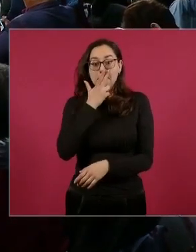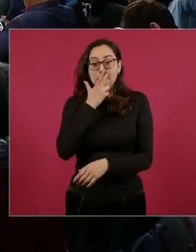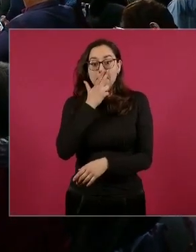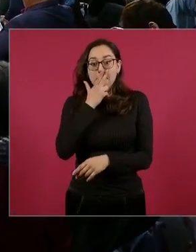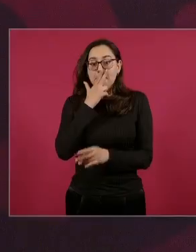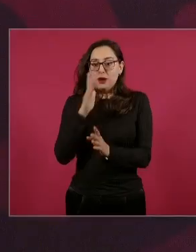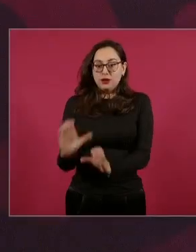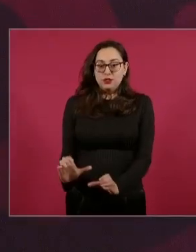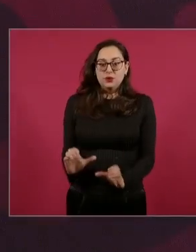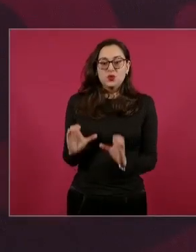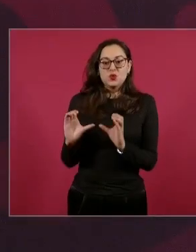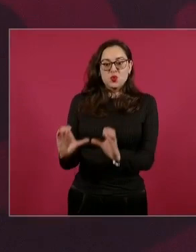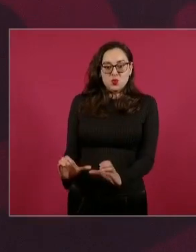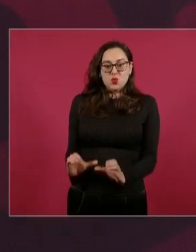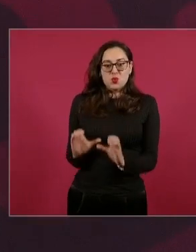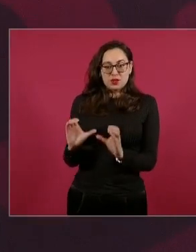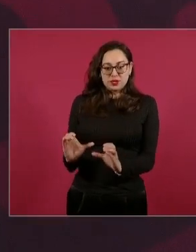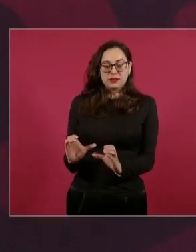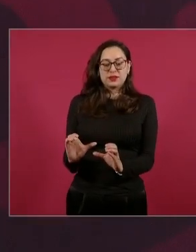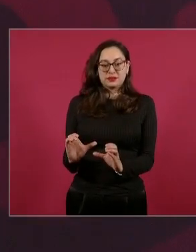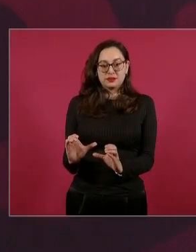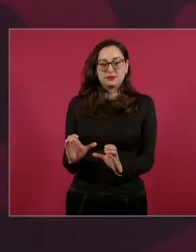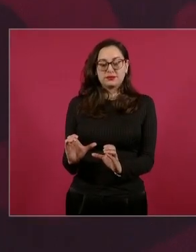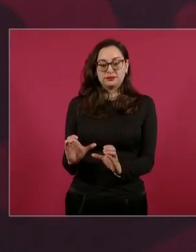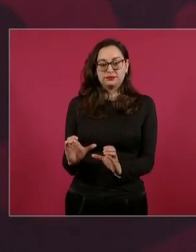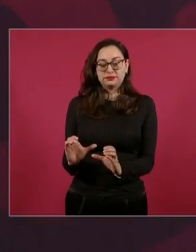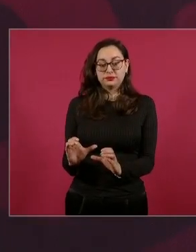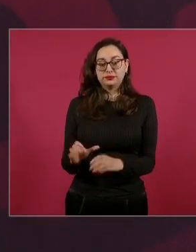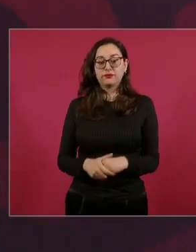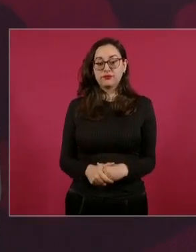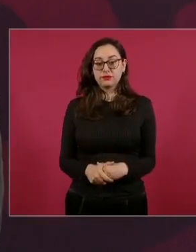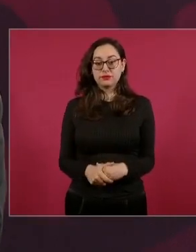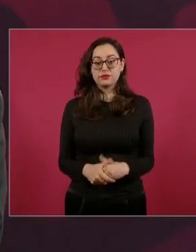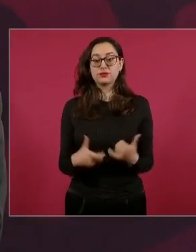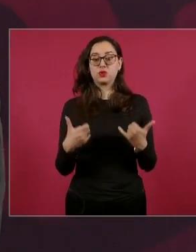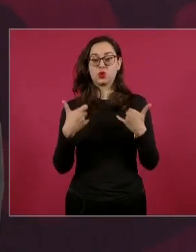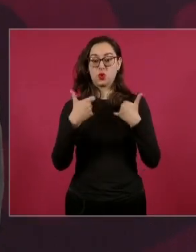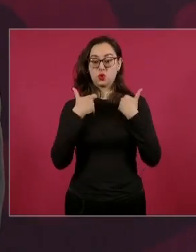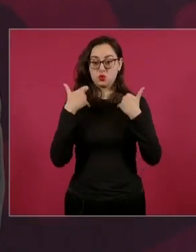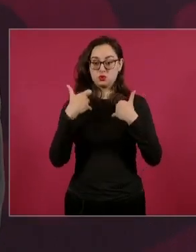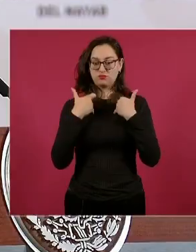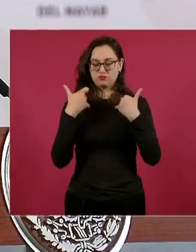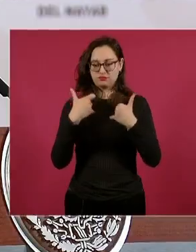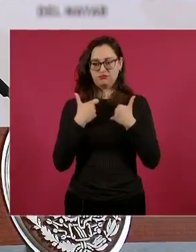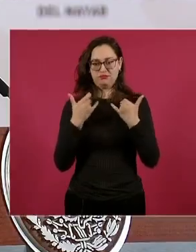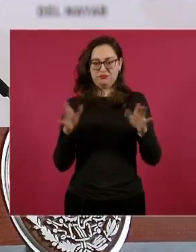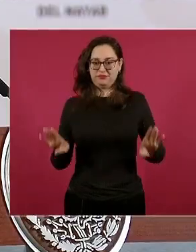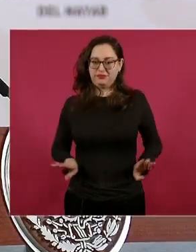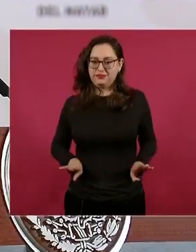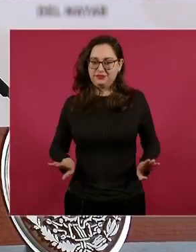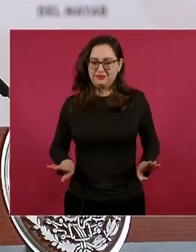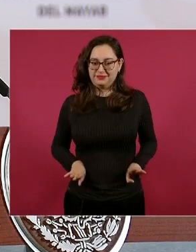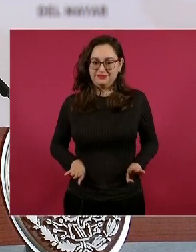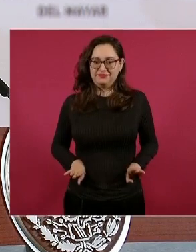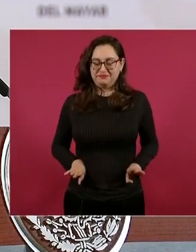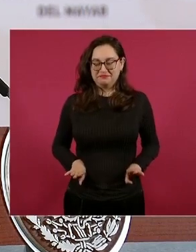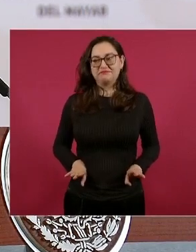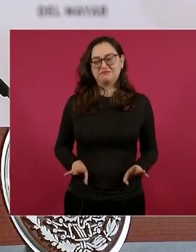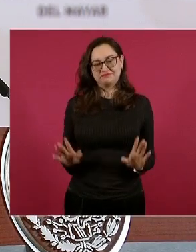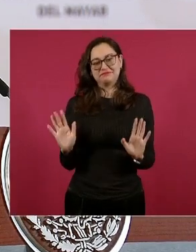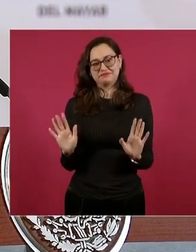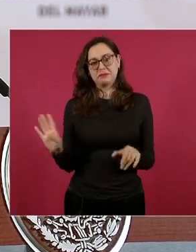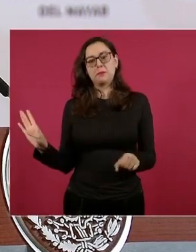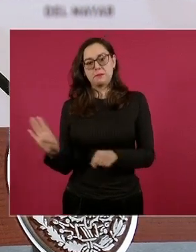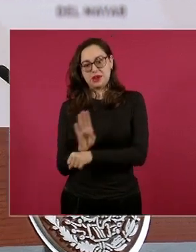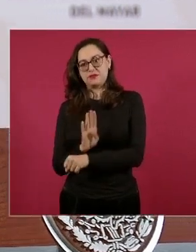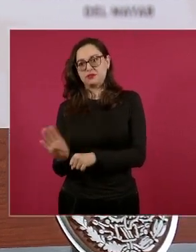y hablar con los jóvenes. Si ya tenemos esa ventaja, a